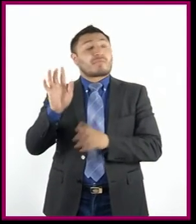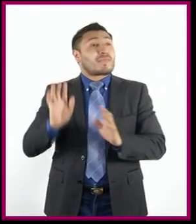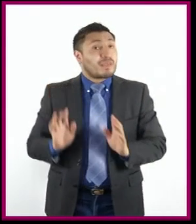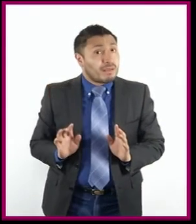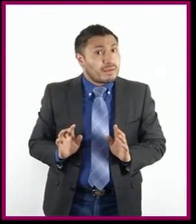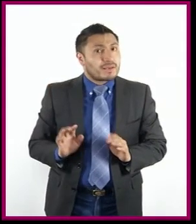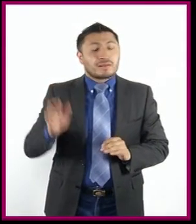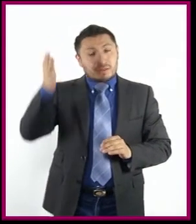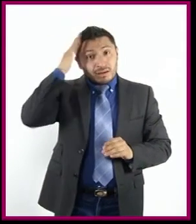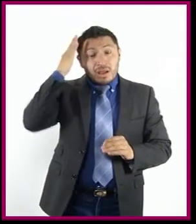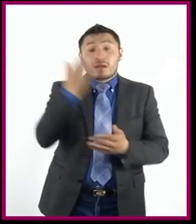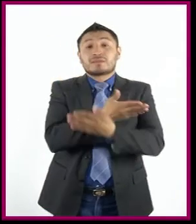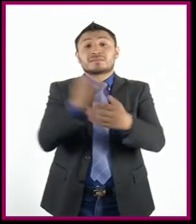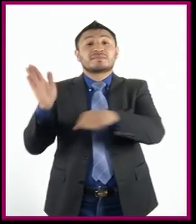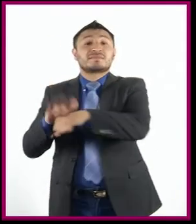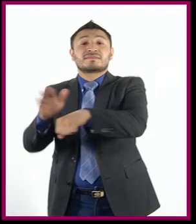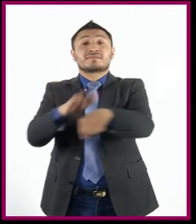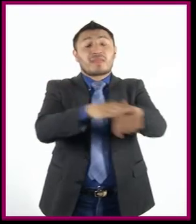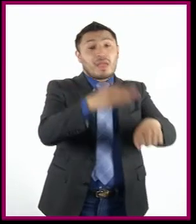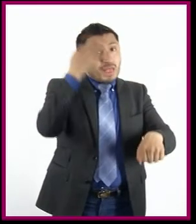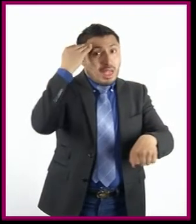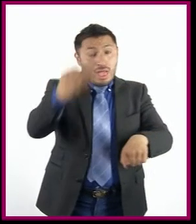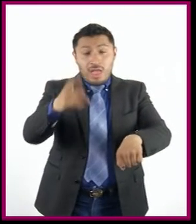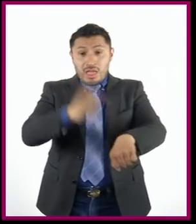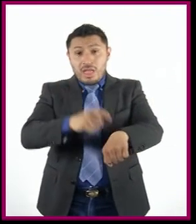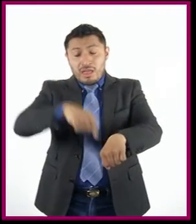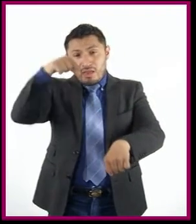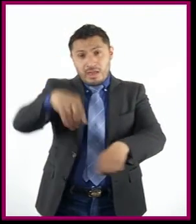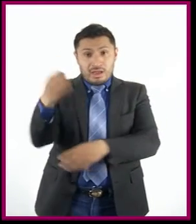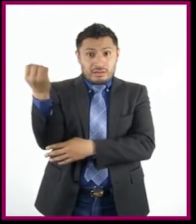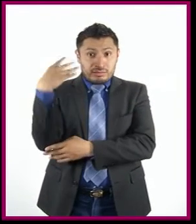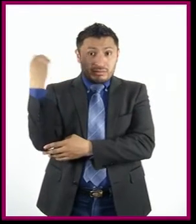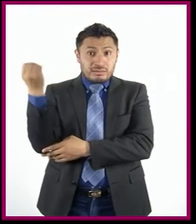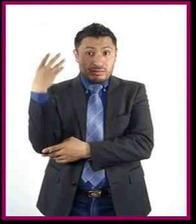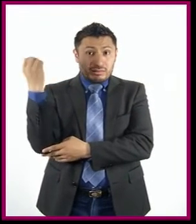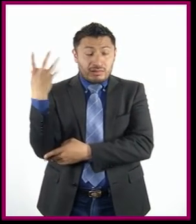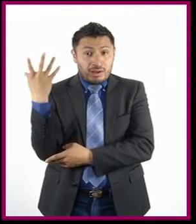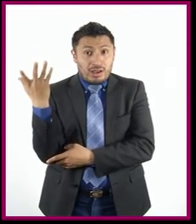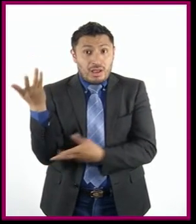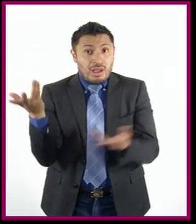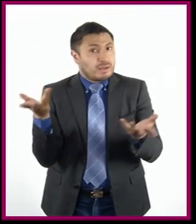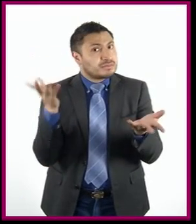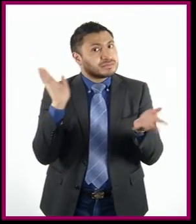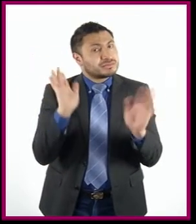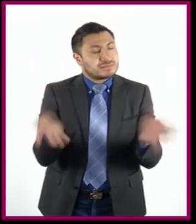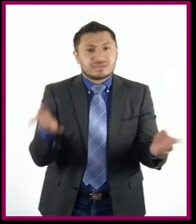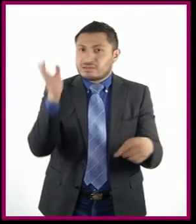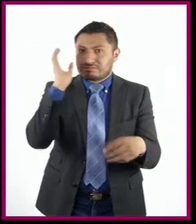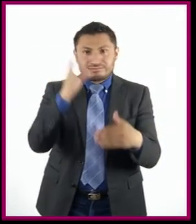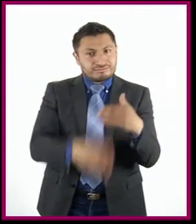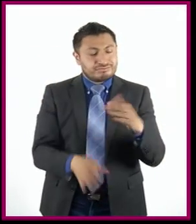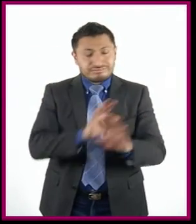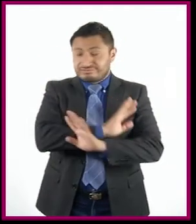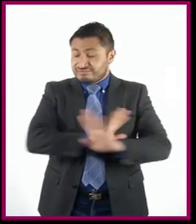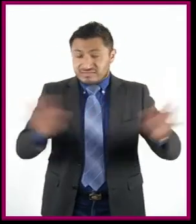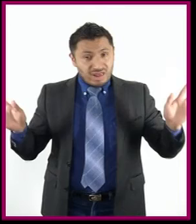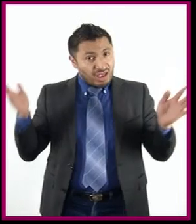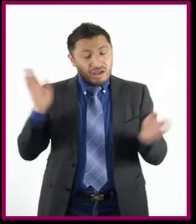Señores, el tiempo fijado para esta conferencia ya ha expirado. Ya.